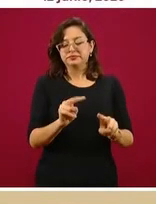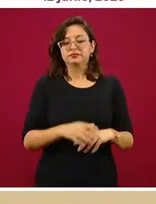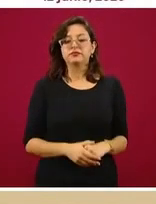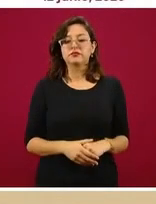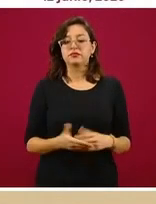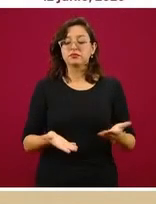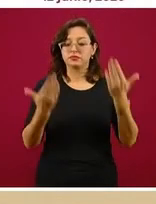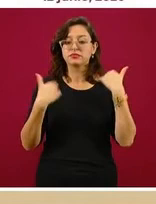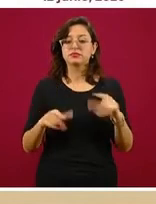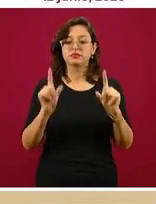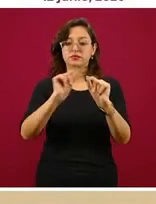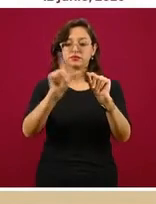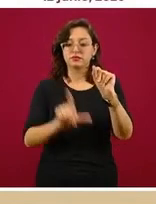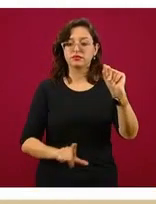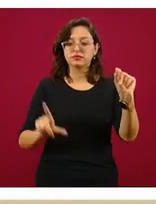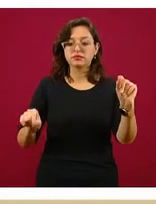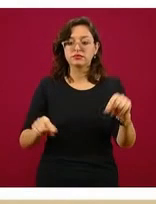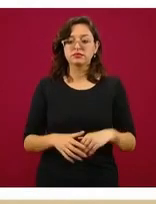mapa, la siguiente, por favor,